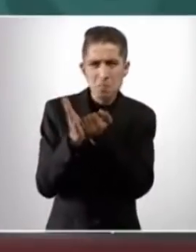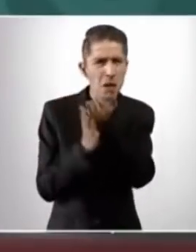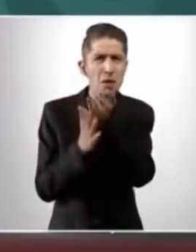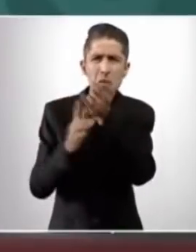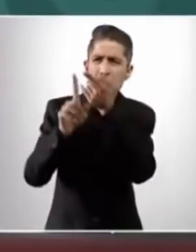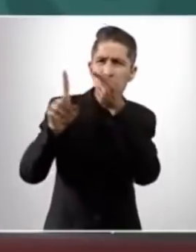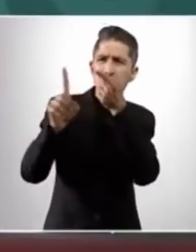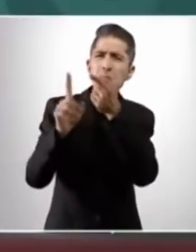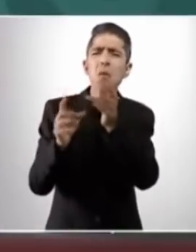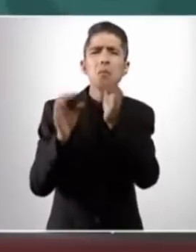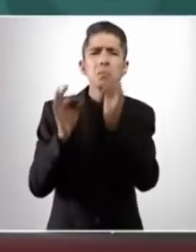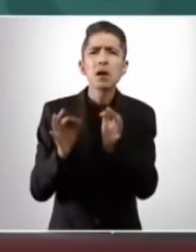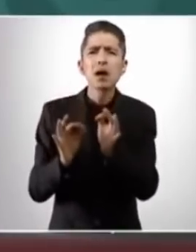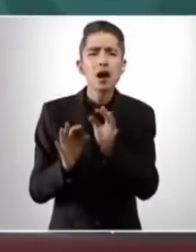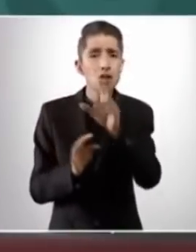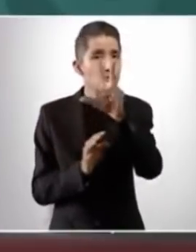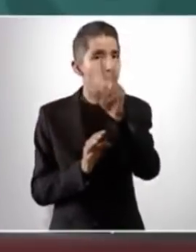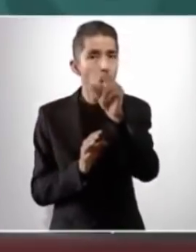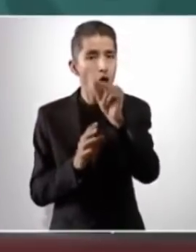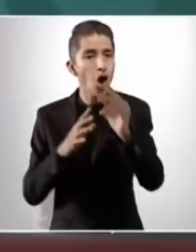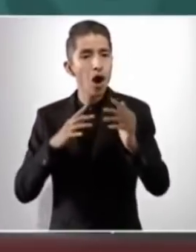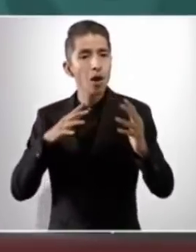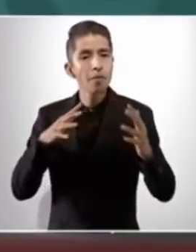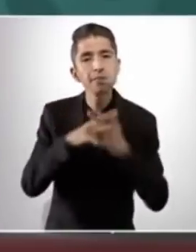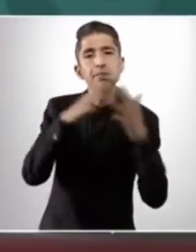no es declarar la guerra.